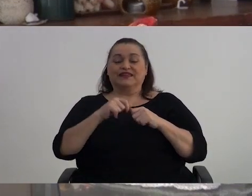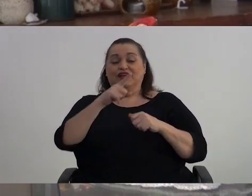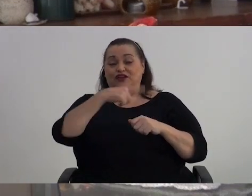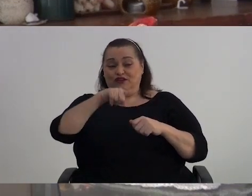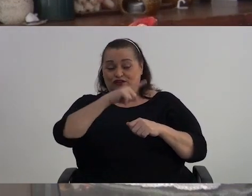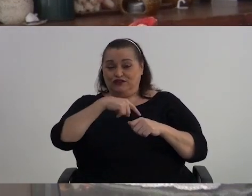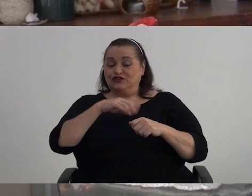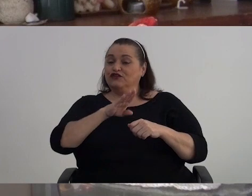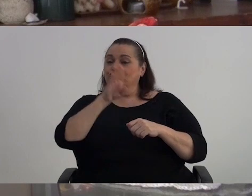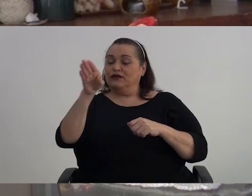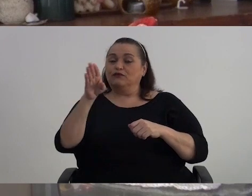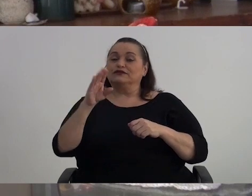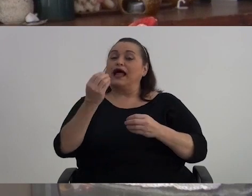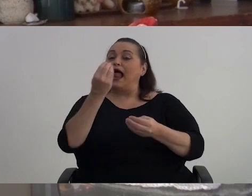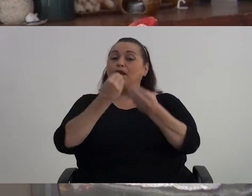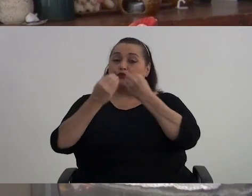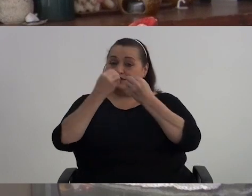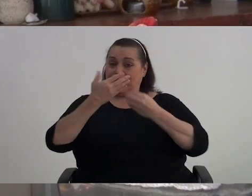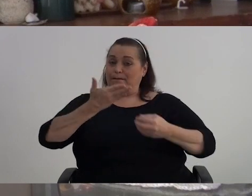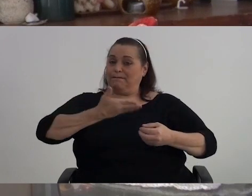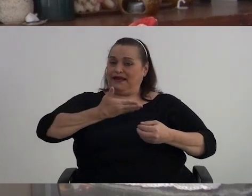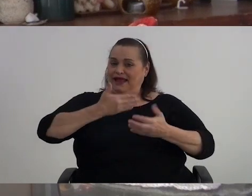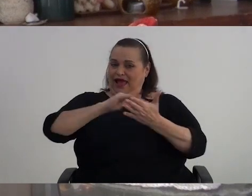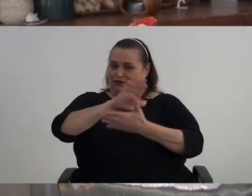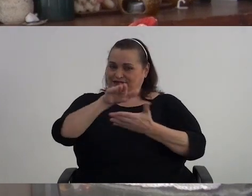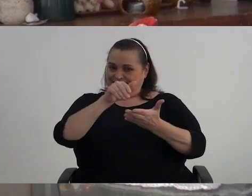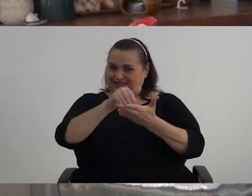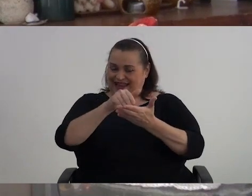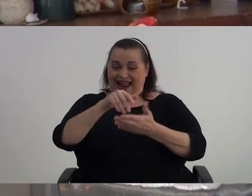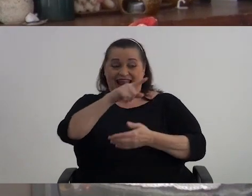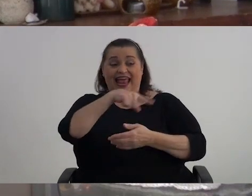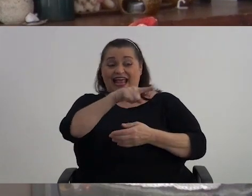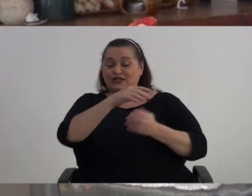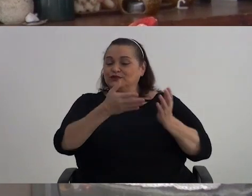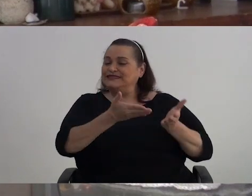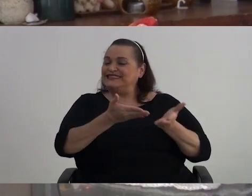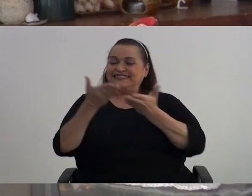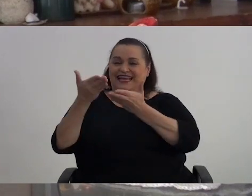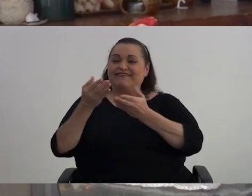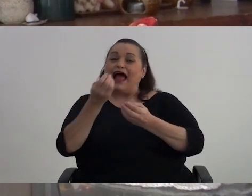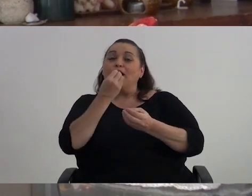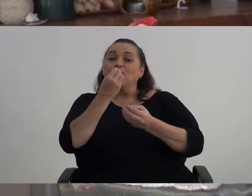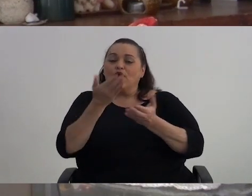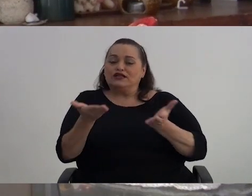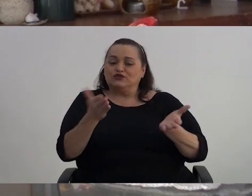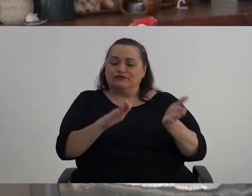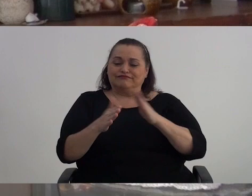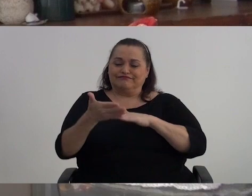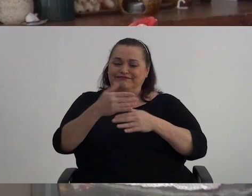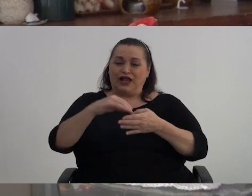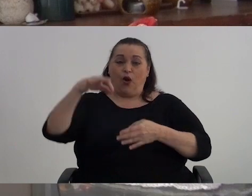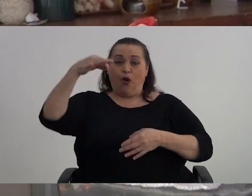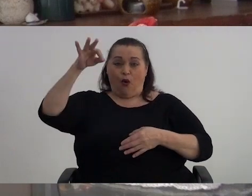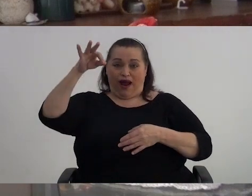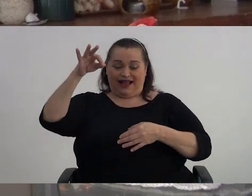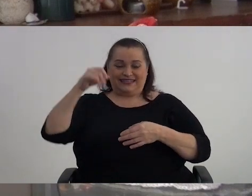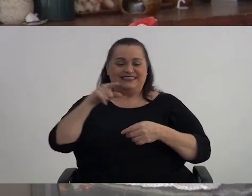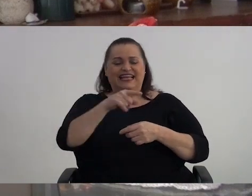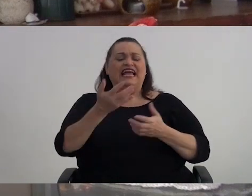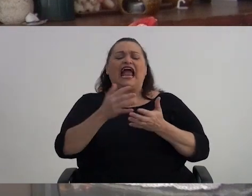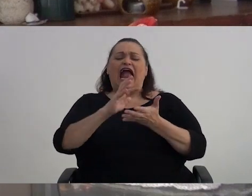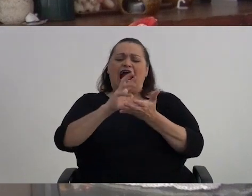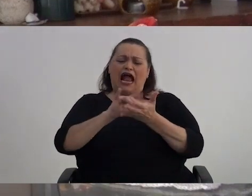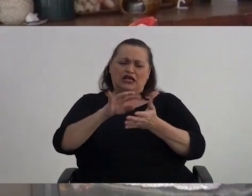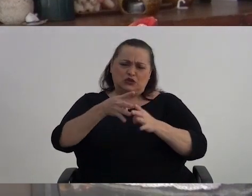nos fuimos A almorzar Al mercado central Pero ellos Llevaban el almuerzo En hojas Y llevaban